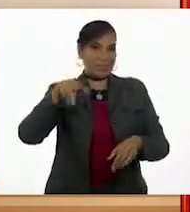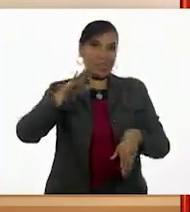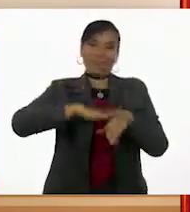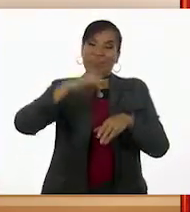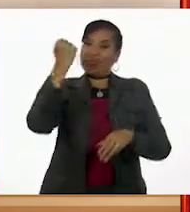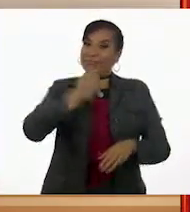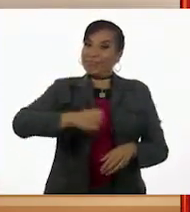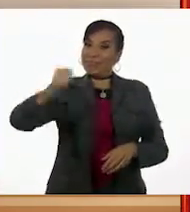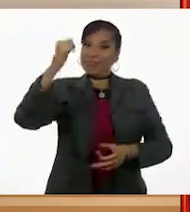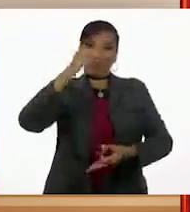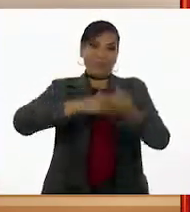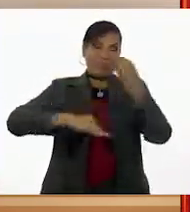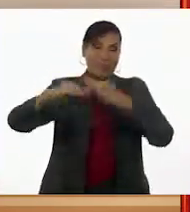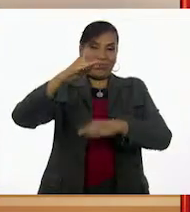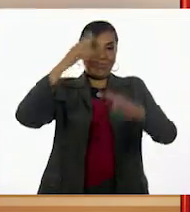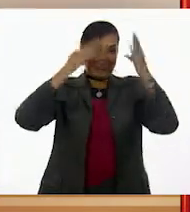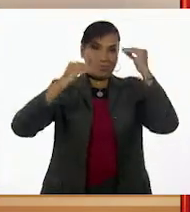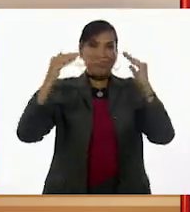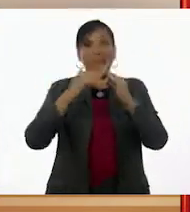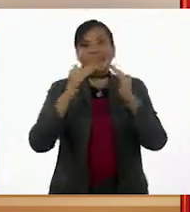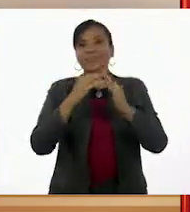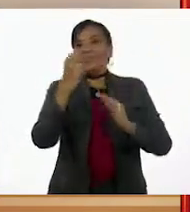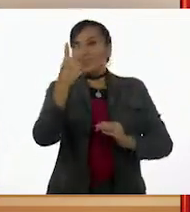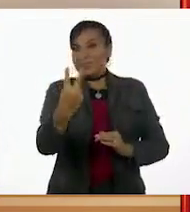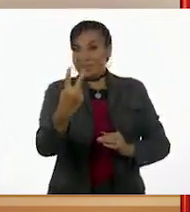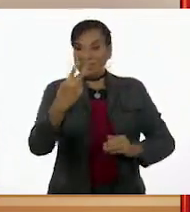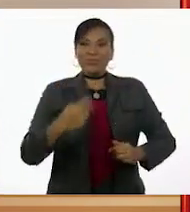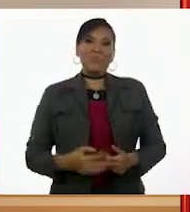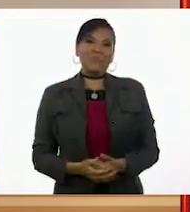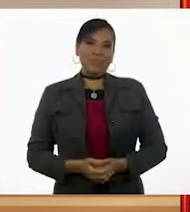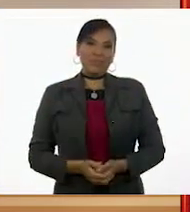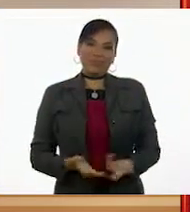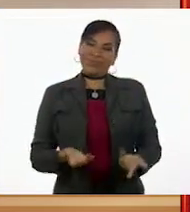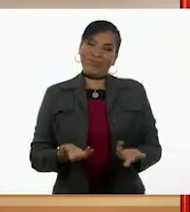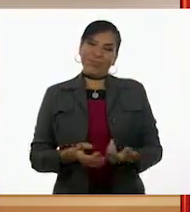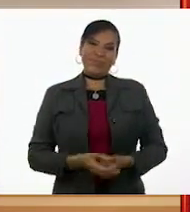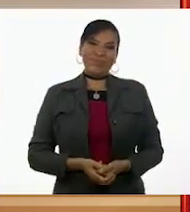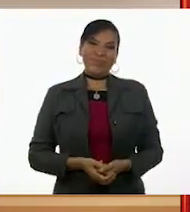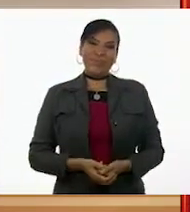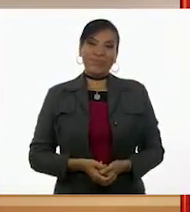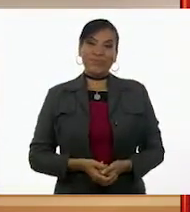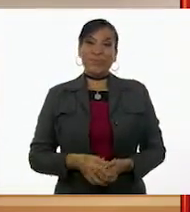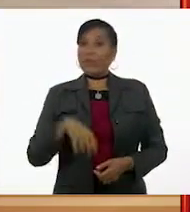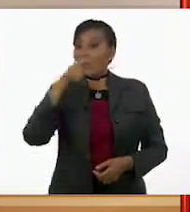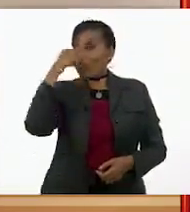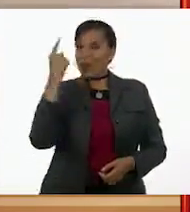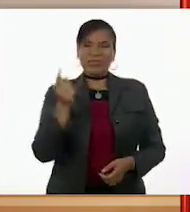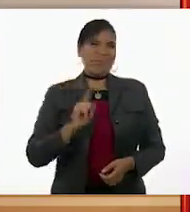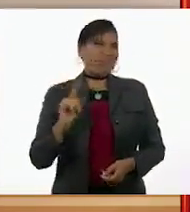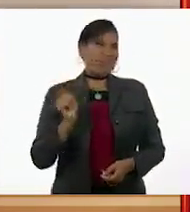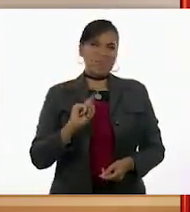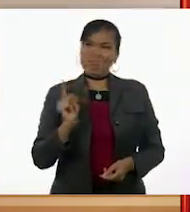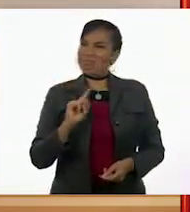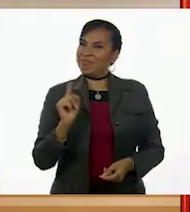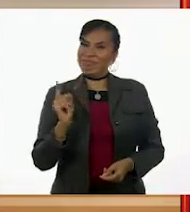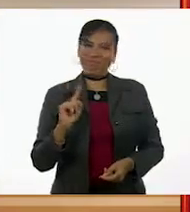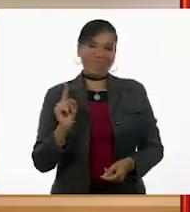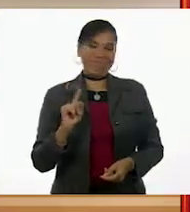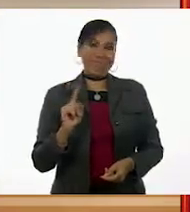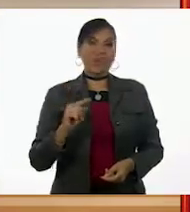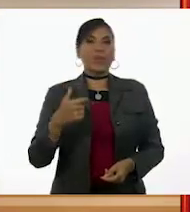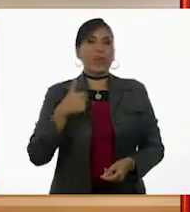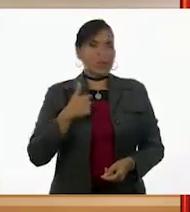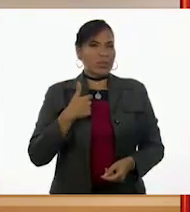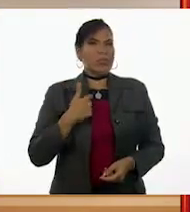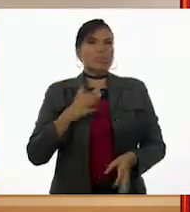famosa de todo Aprende en Casa 2. No ha sido fácil, no, no, no. He